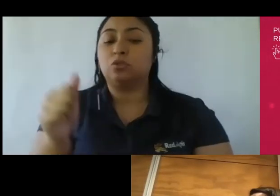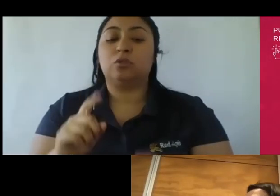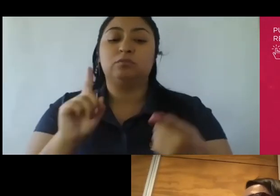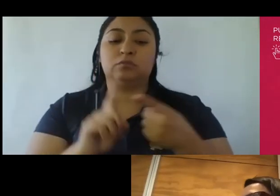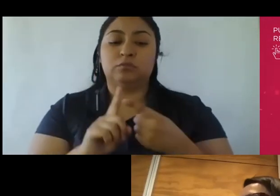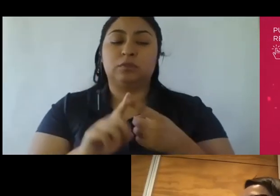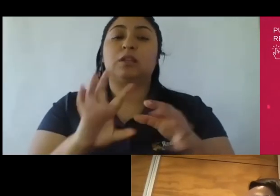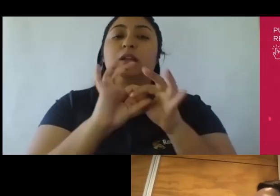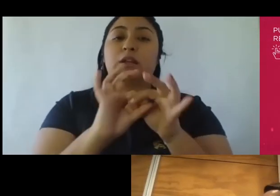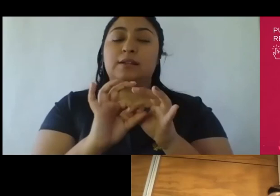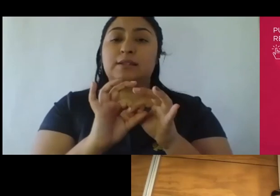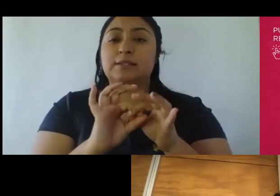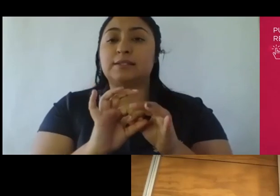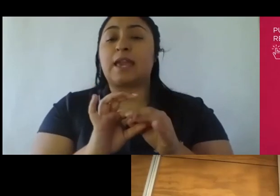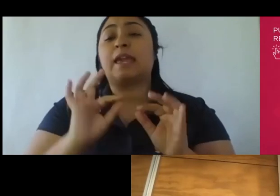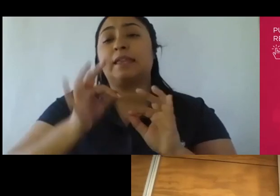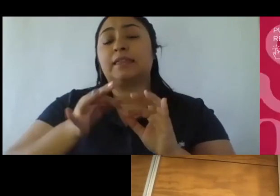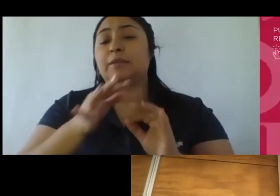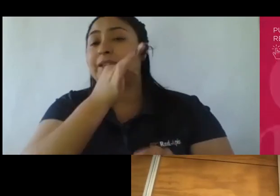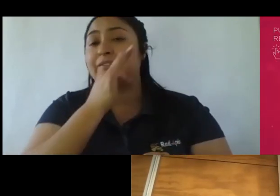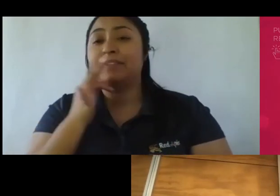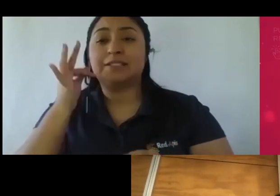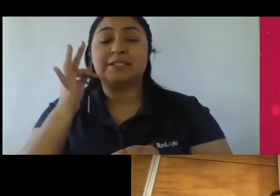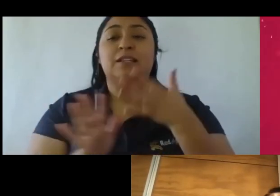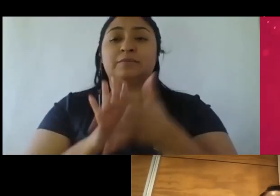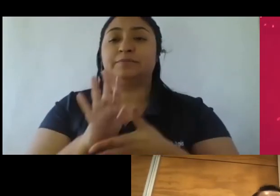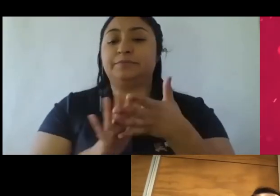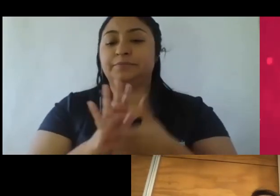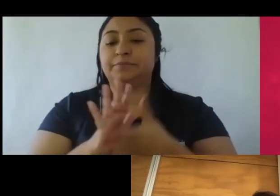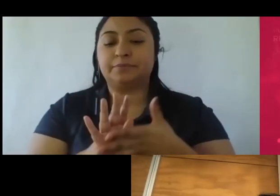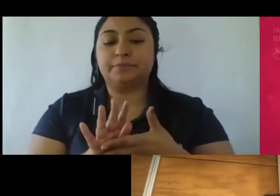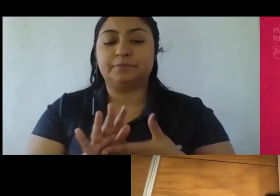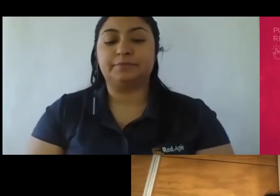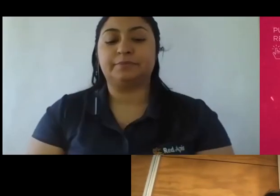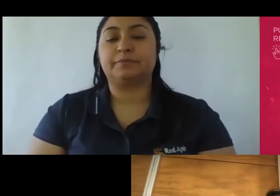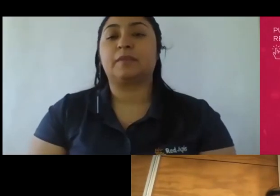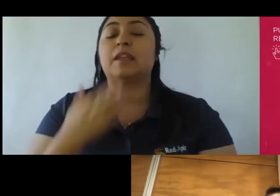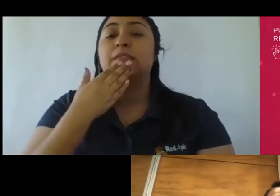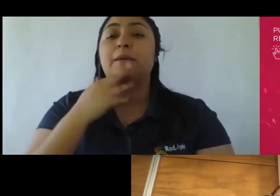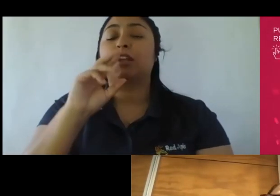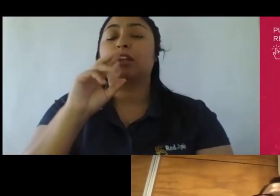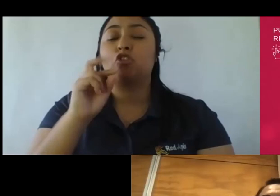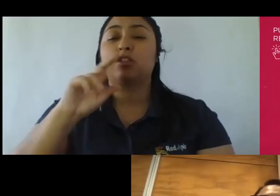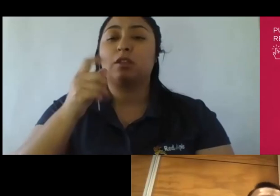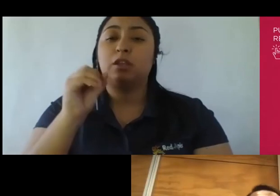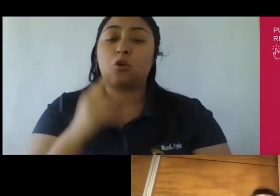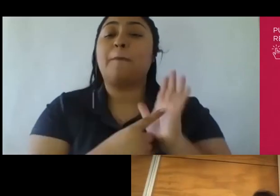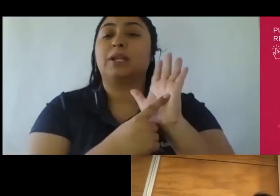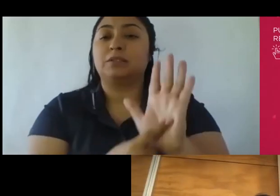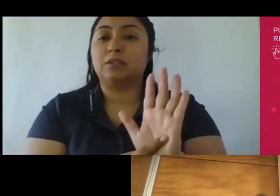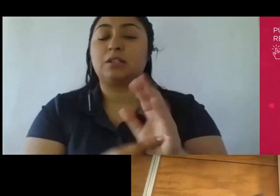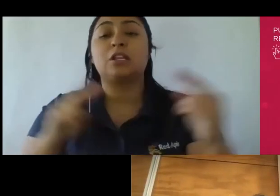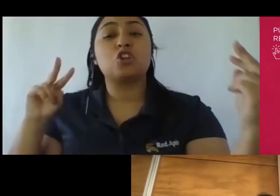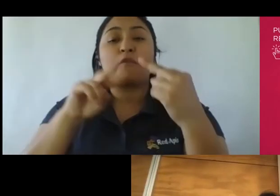a Francisca que nos acompaña en el lenguaje de señas a Rodrigo por esta presentación y nos veremos mañana